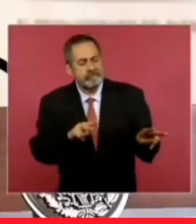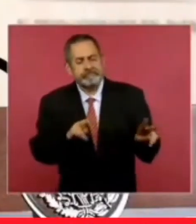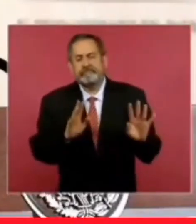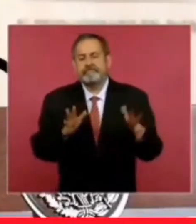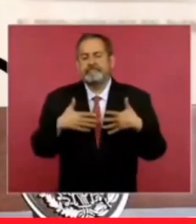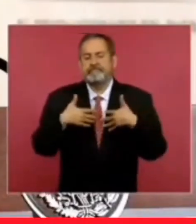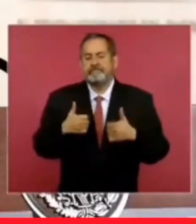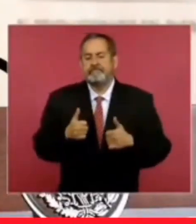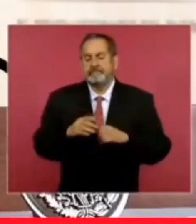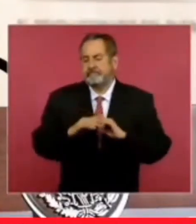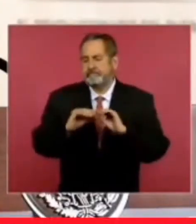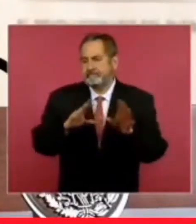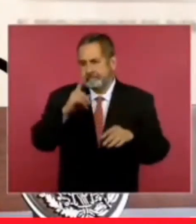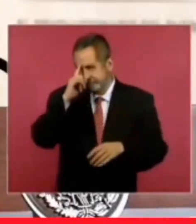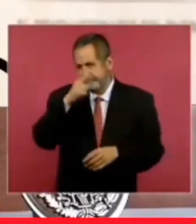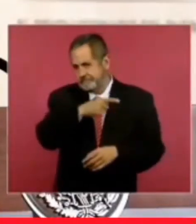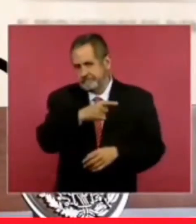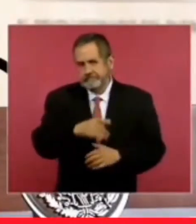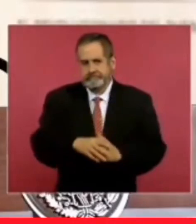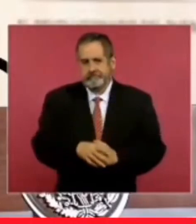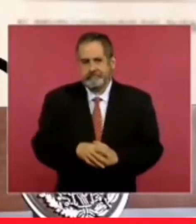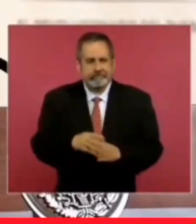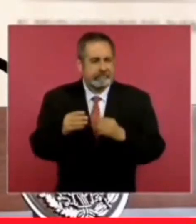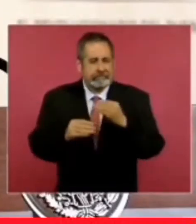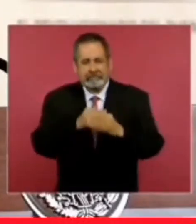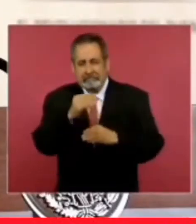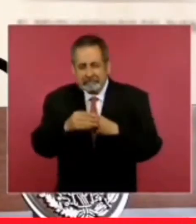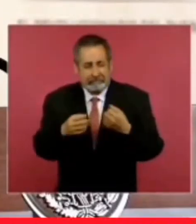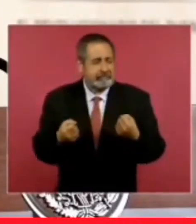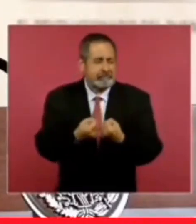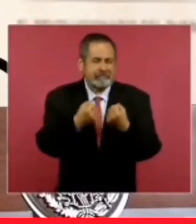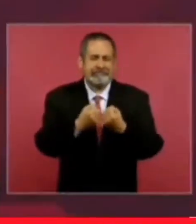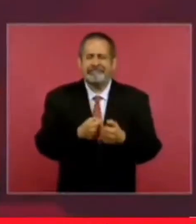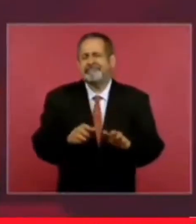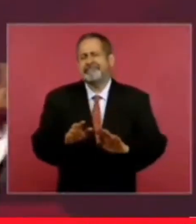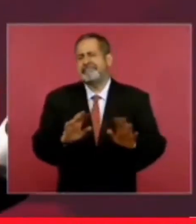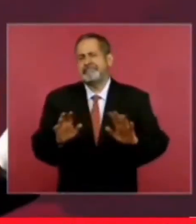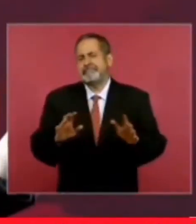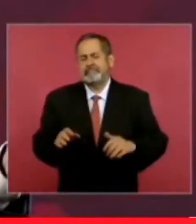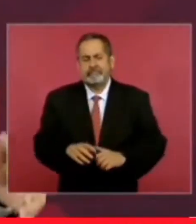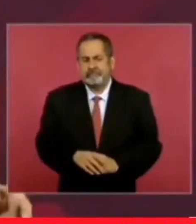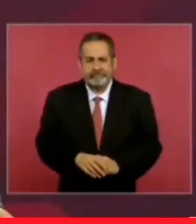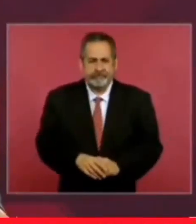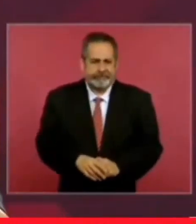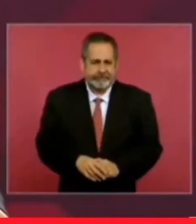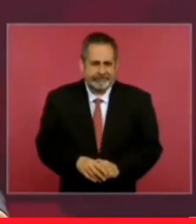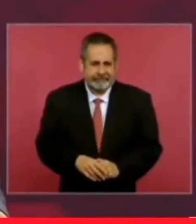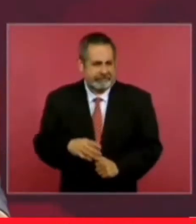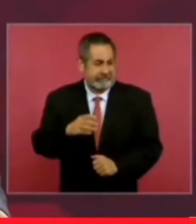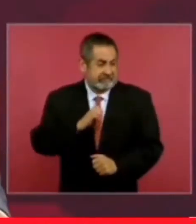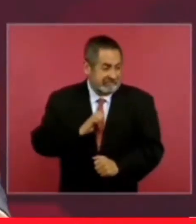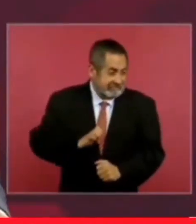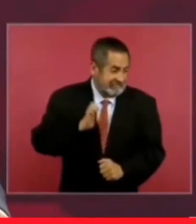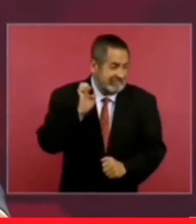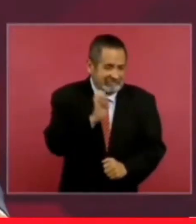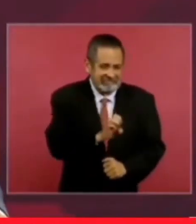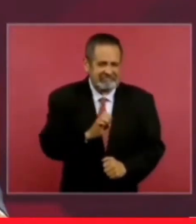nada más entenderlo no pelearnos mucho menos odiar